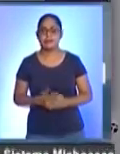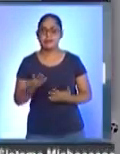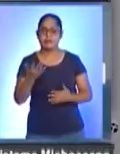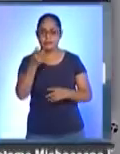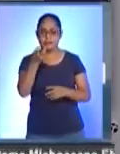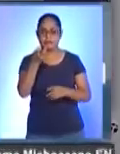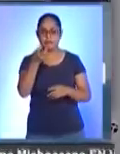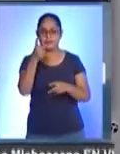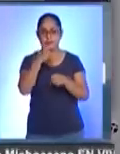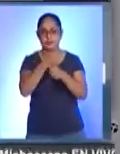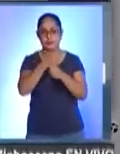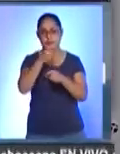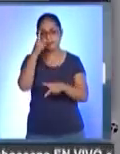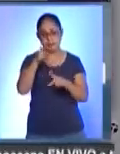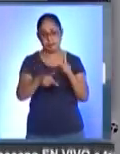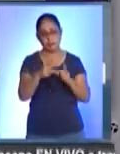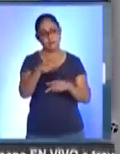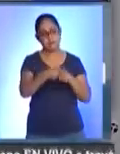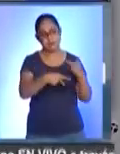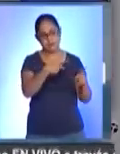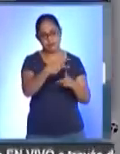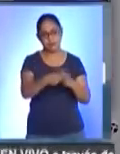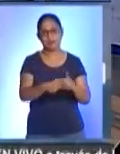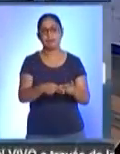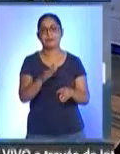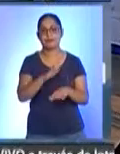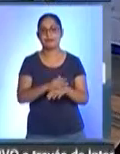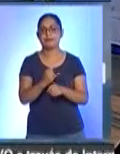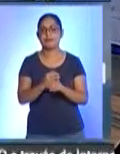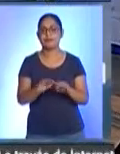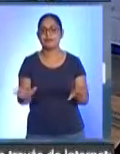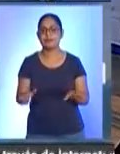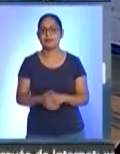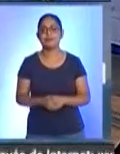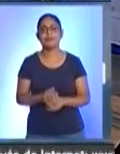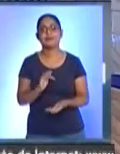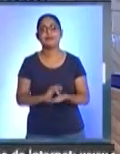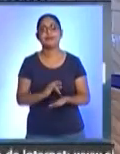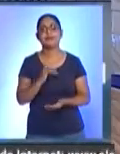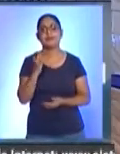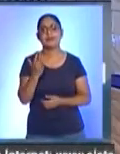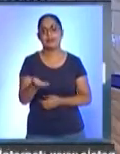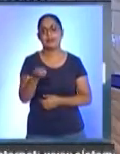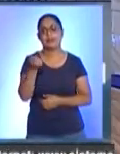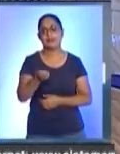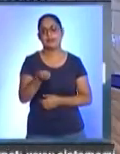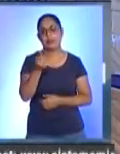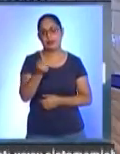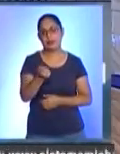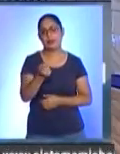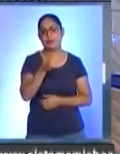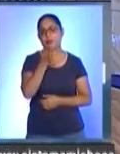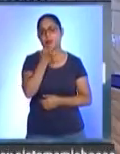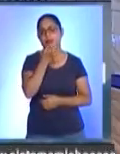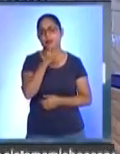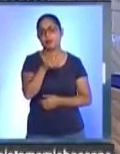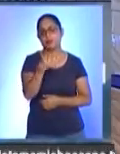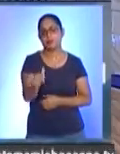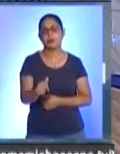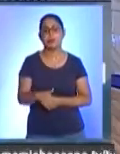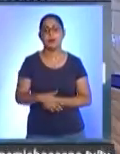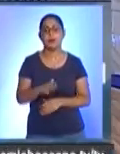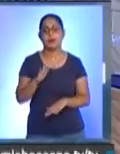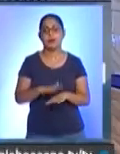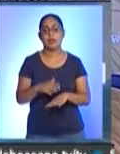aquí la primera parte de la información cultural. Vamos contigo Erich porque hay más información general. Así es, gracias Héctor. Nos saludamos en unos minutos más. Y más